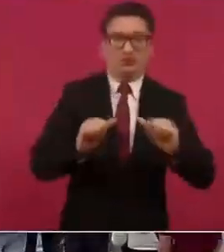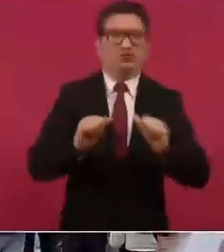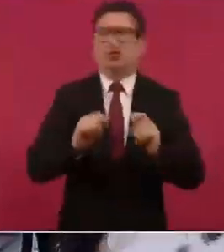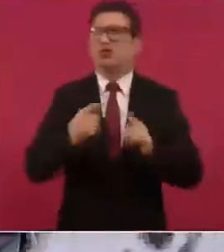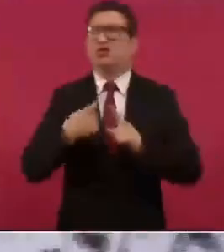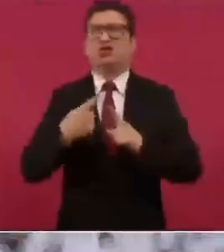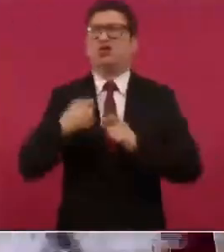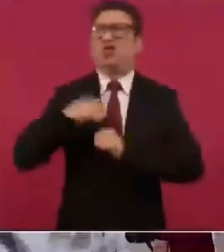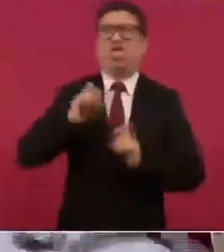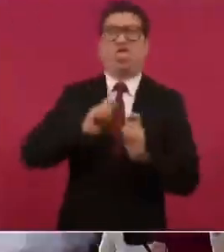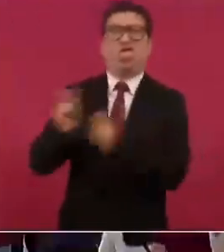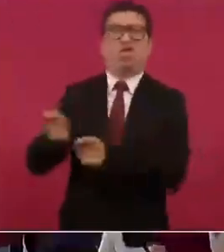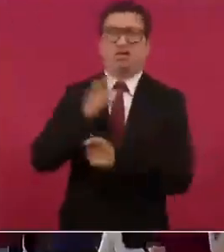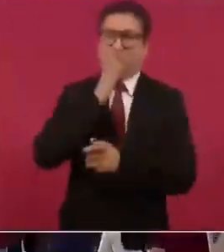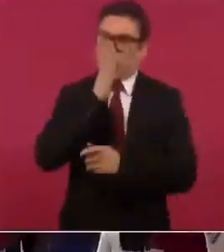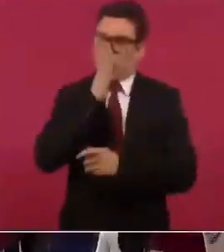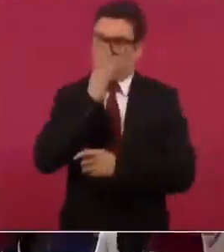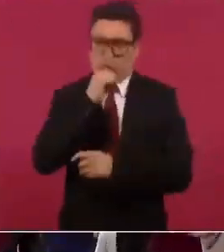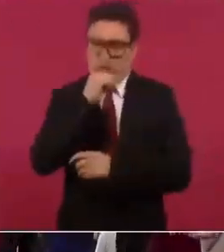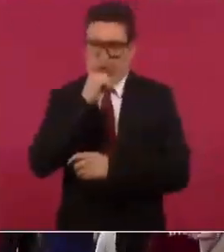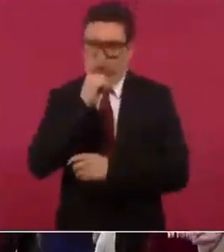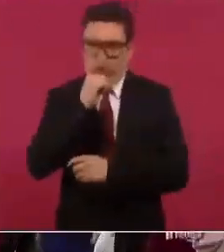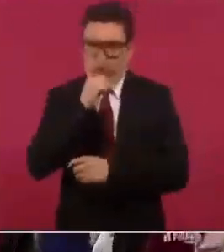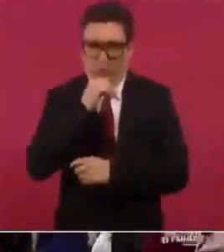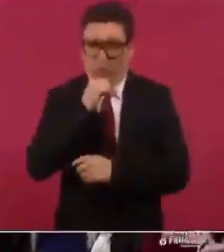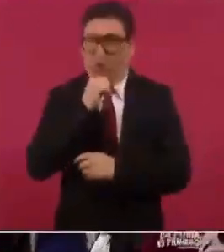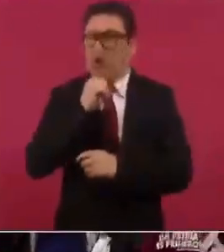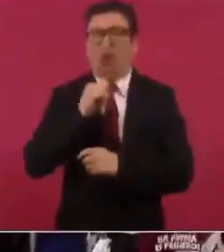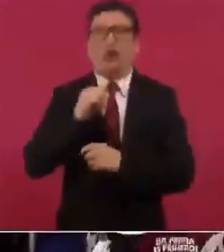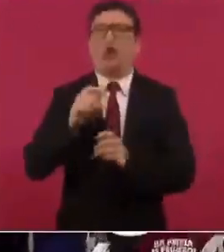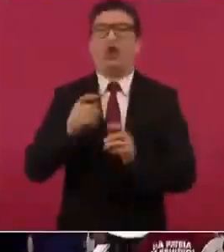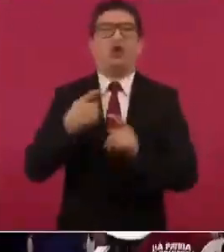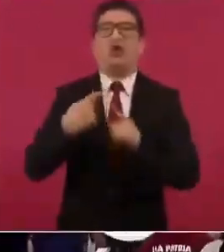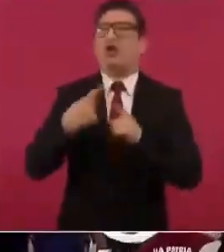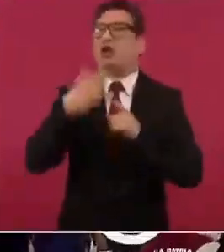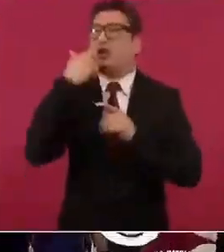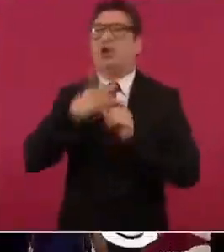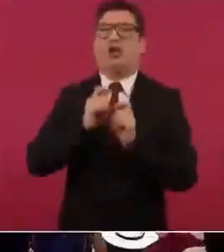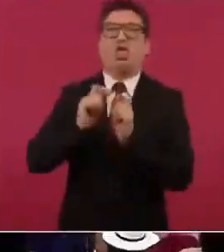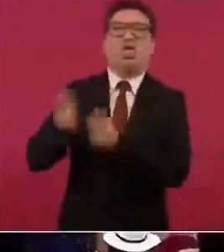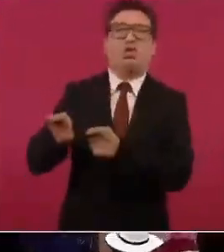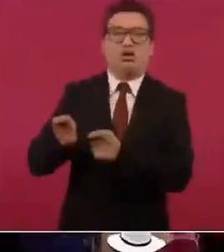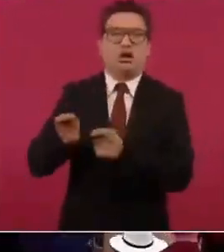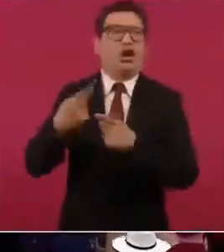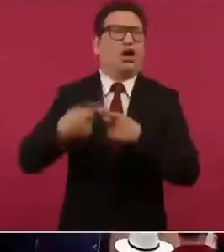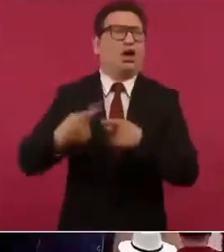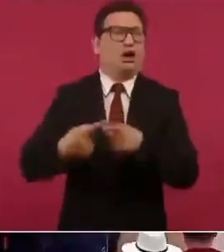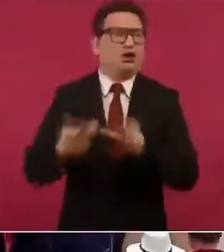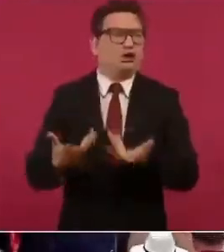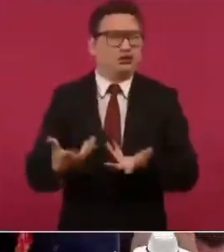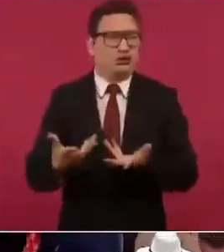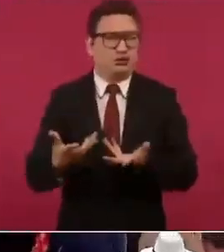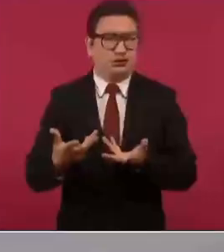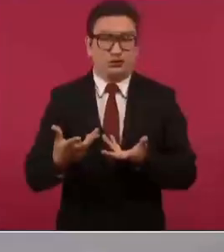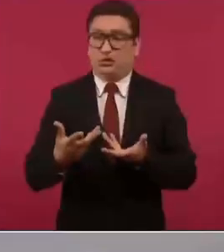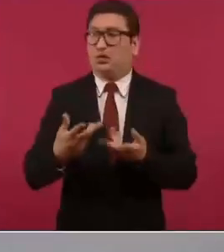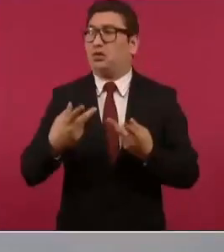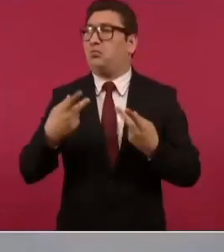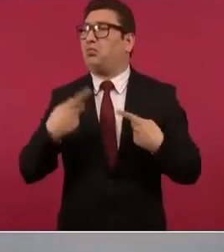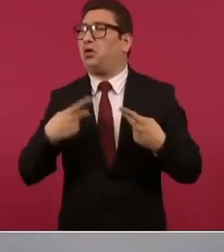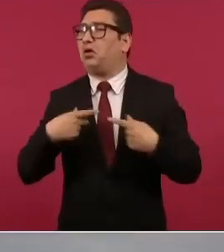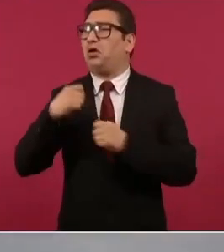no se le puede dejar como responsabilidad a cualquier